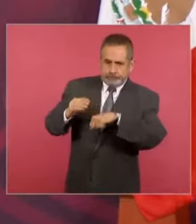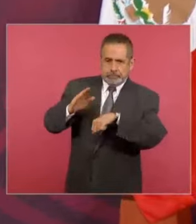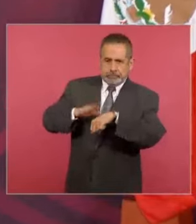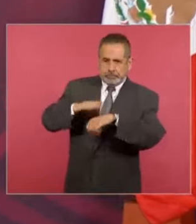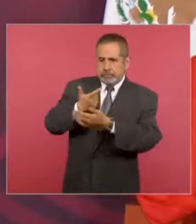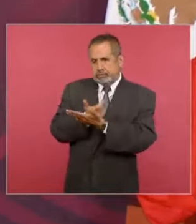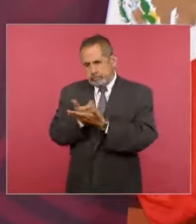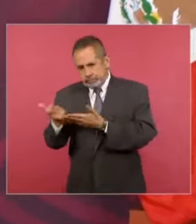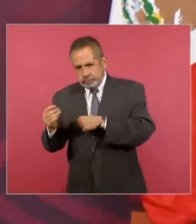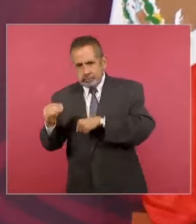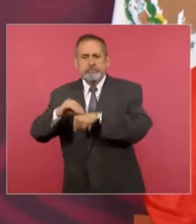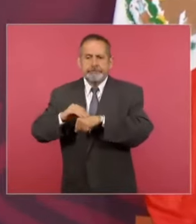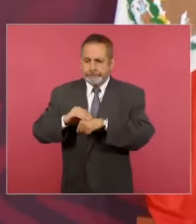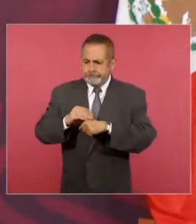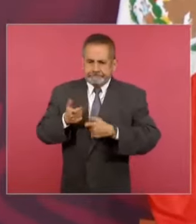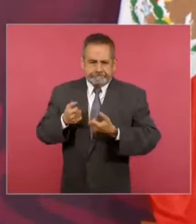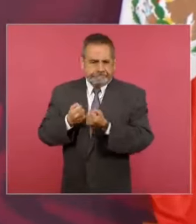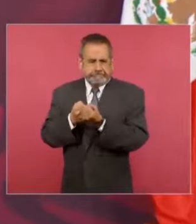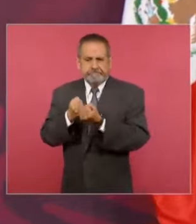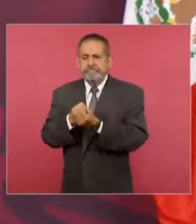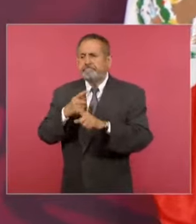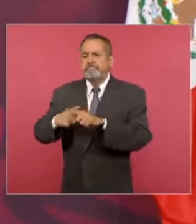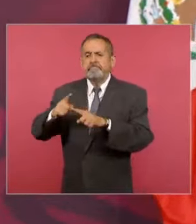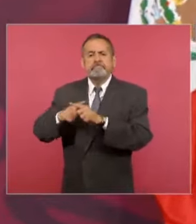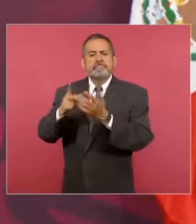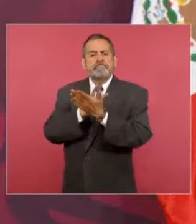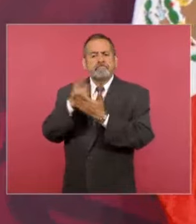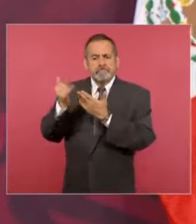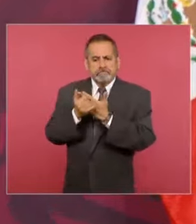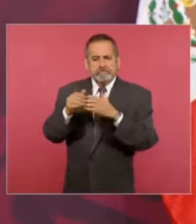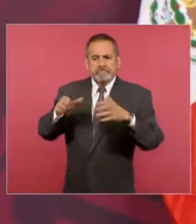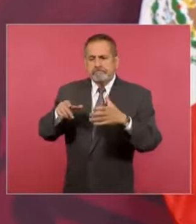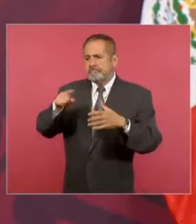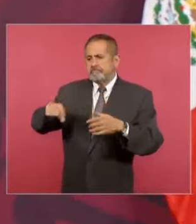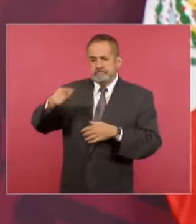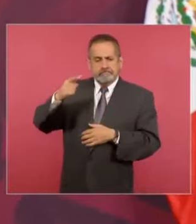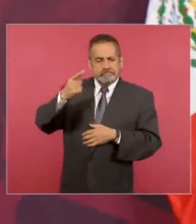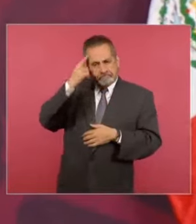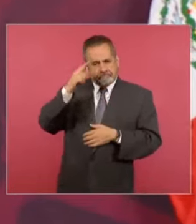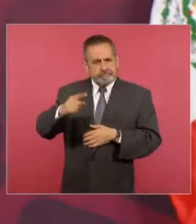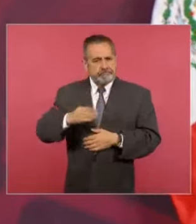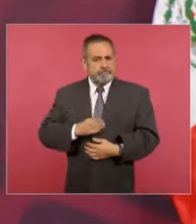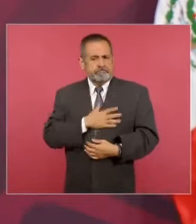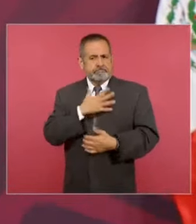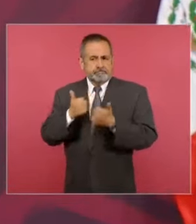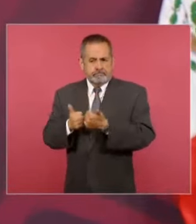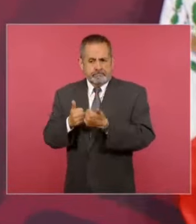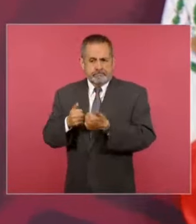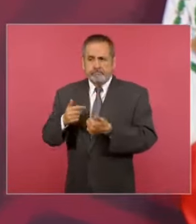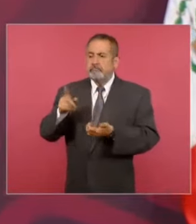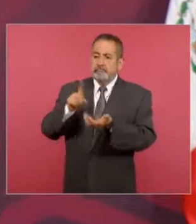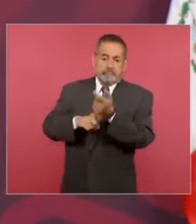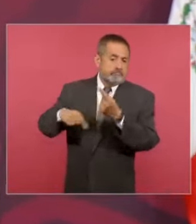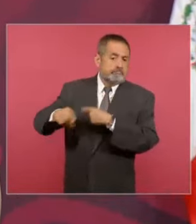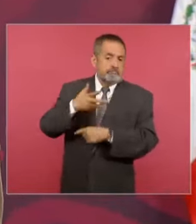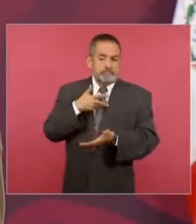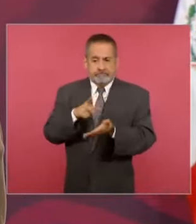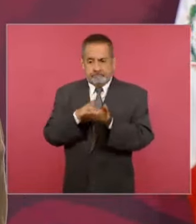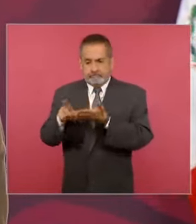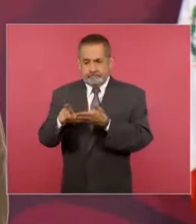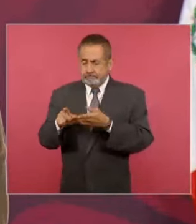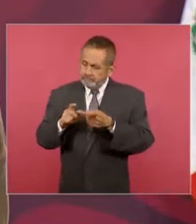supuesto, sostener todos los programas de bienestar que hoy ya son derechos, estamos